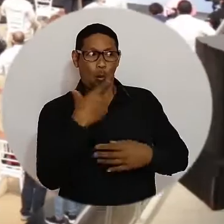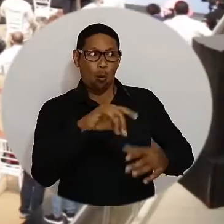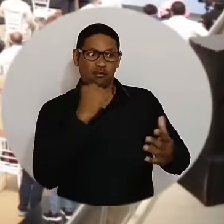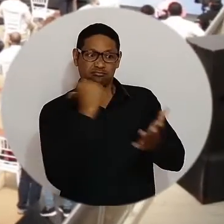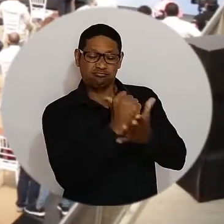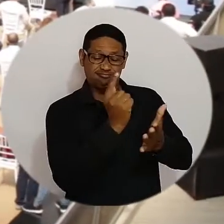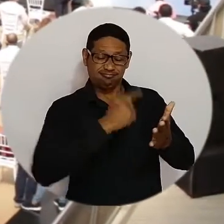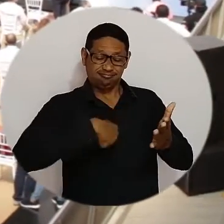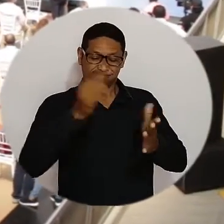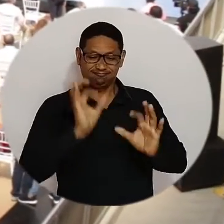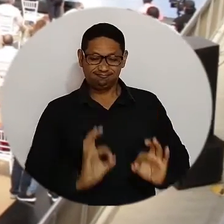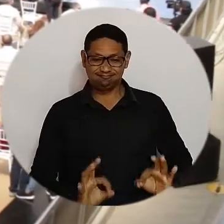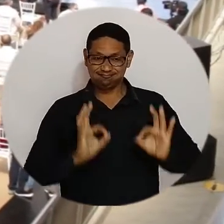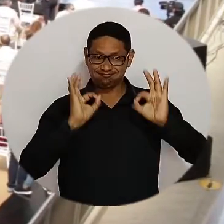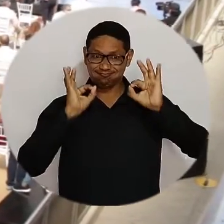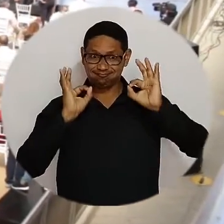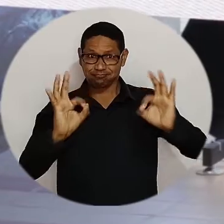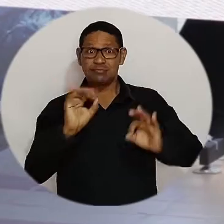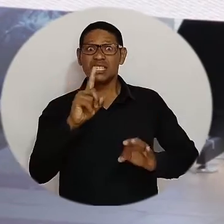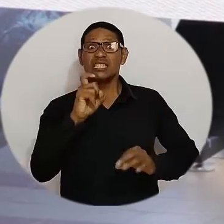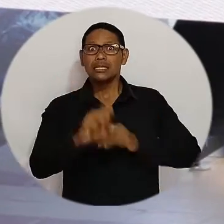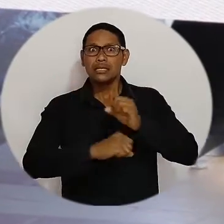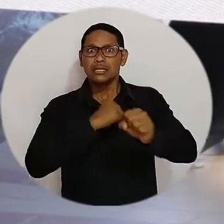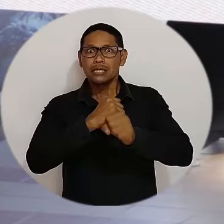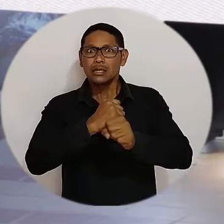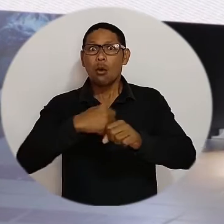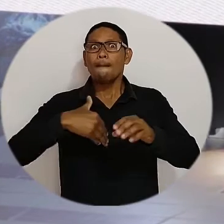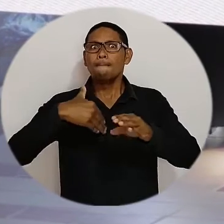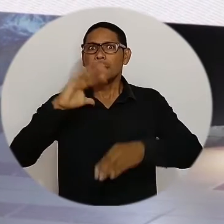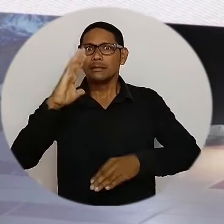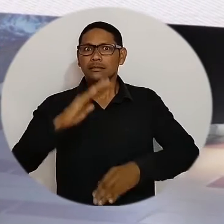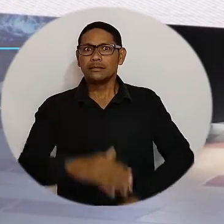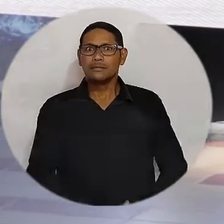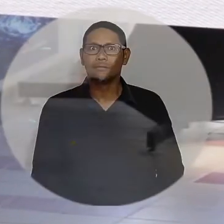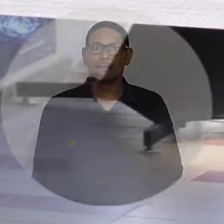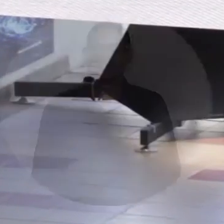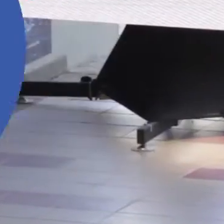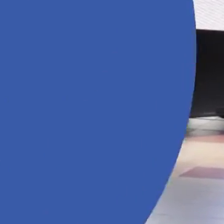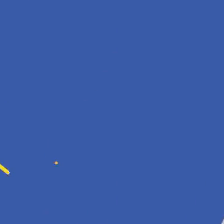privadas con acreditación institucional con vigencia de seis años o más.